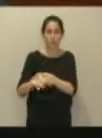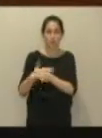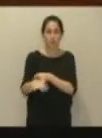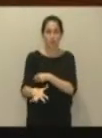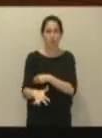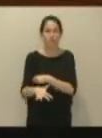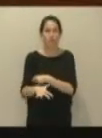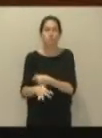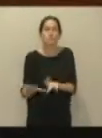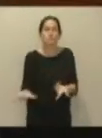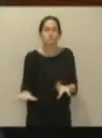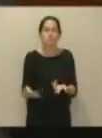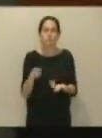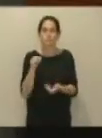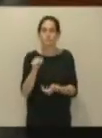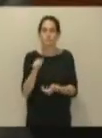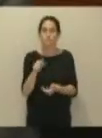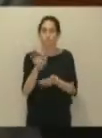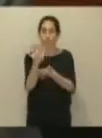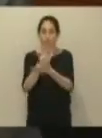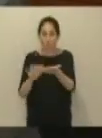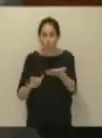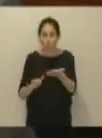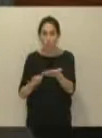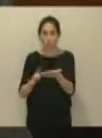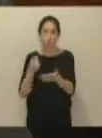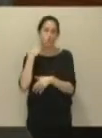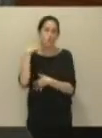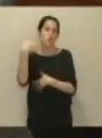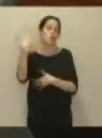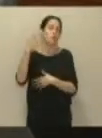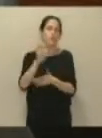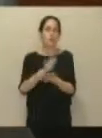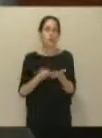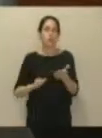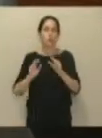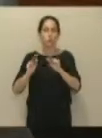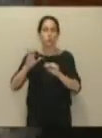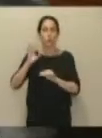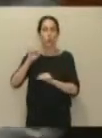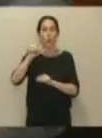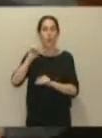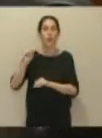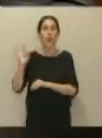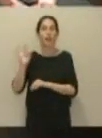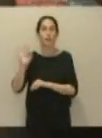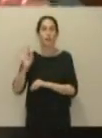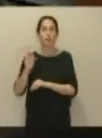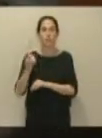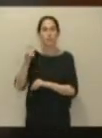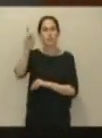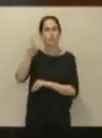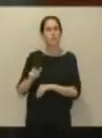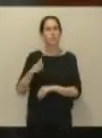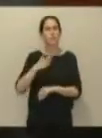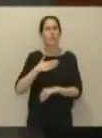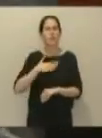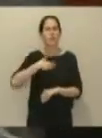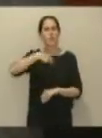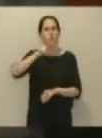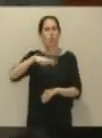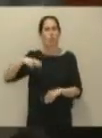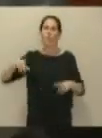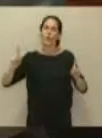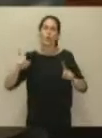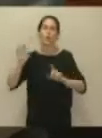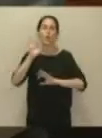Y la gestión de este informe, del famoso informe de la OLAF, que no es ningún tío noruego que tengamos por ahí, sino